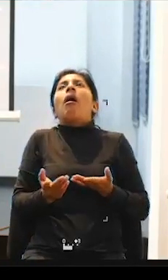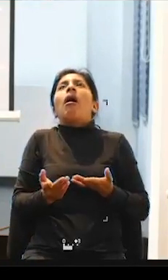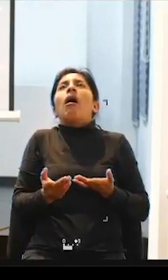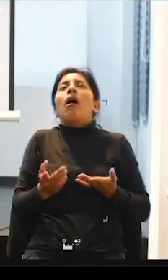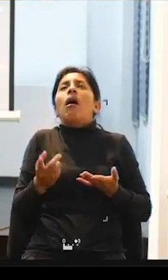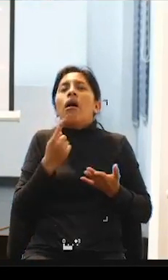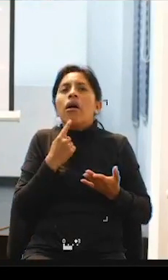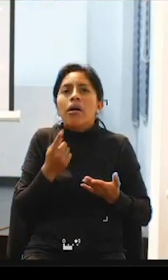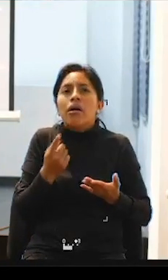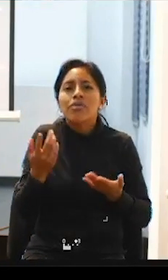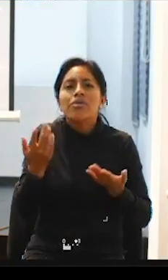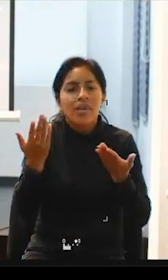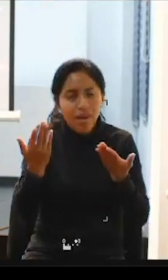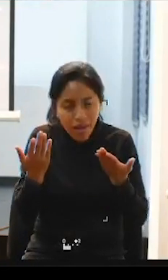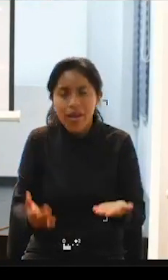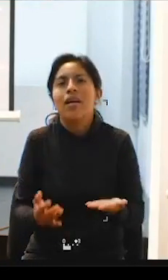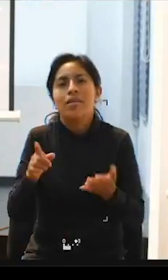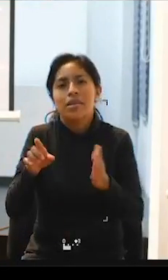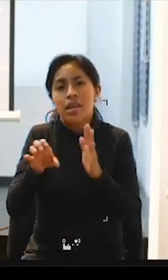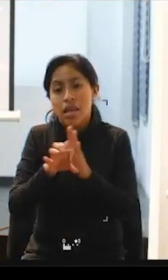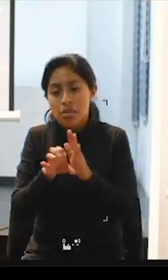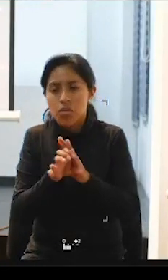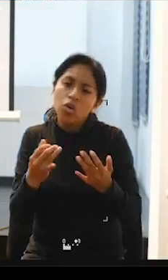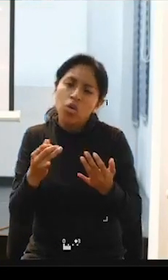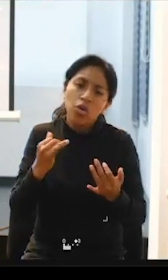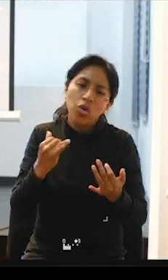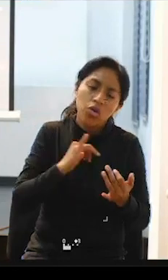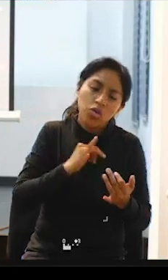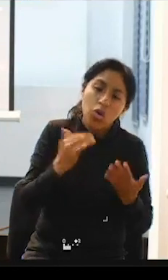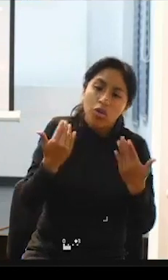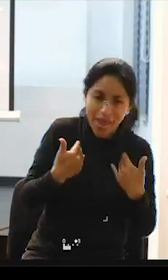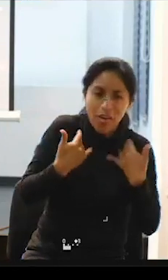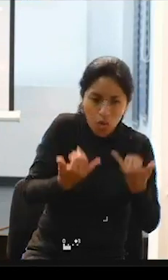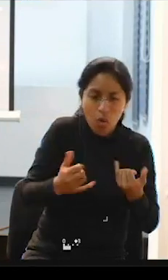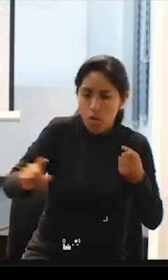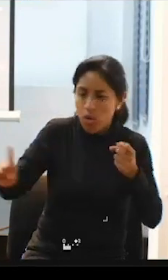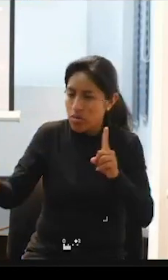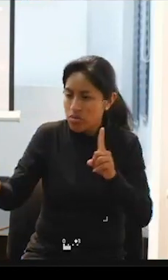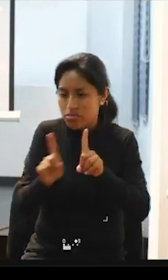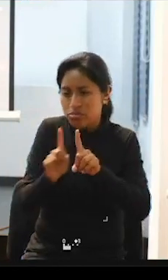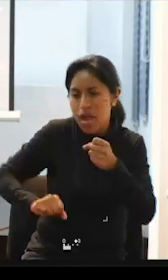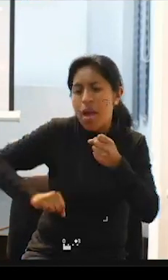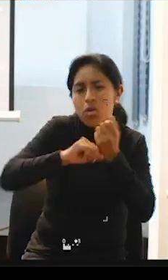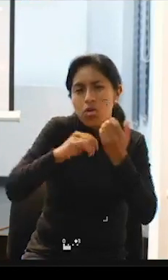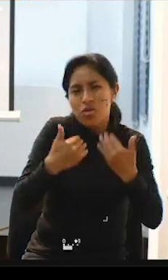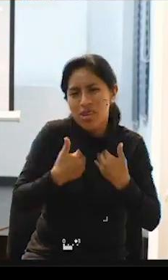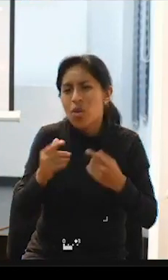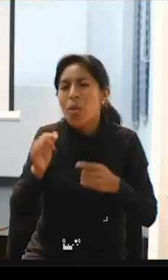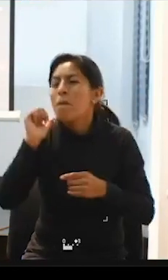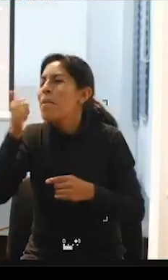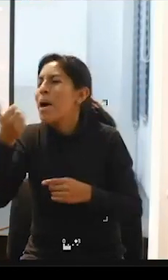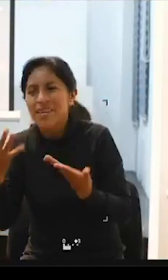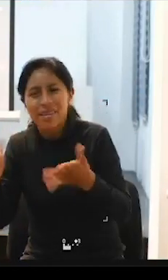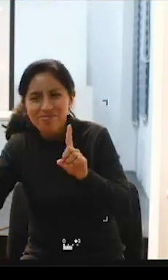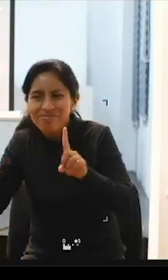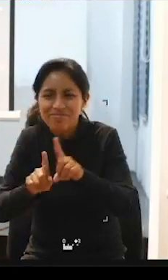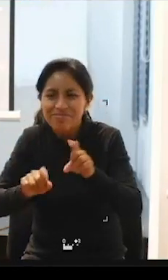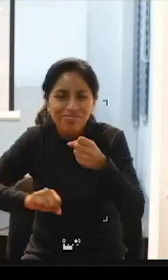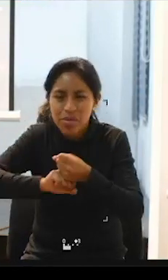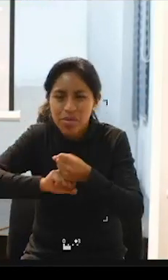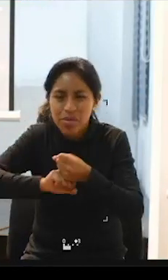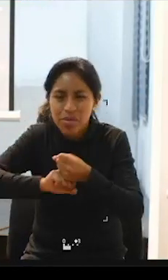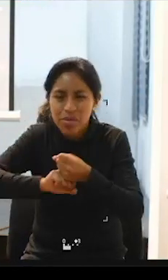es un traje que nos ponemos un día si tengo asistencia y el otro día no tengo asistencia nosotros requerimos el servicio de forma